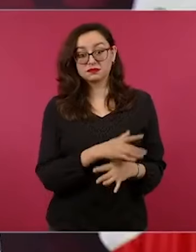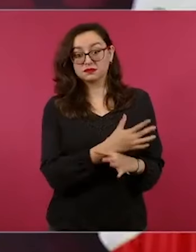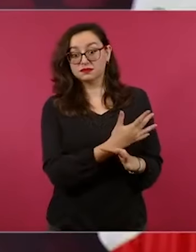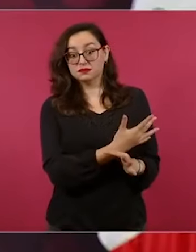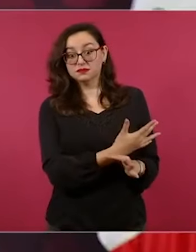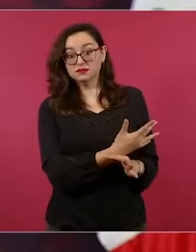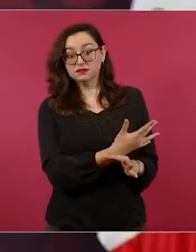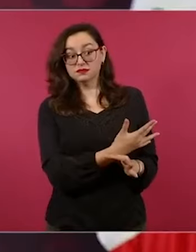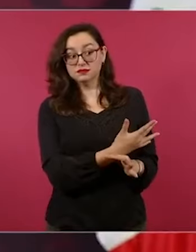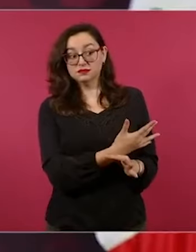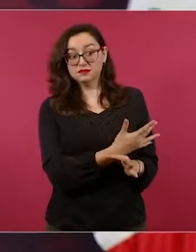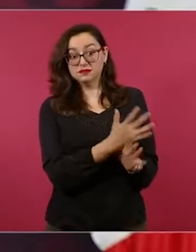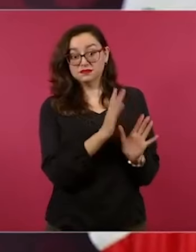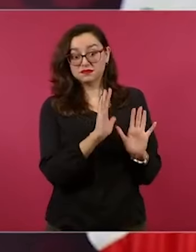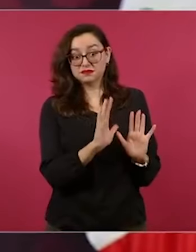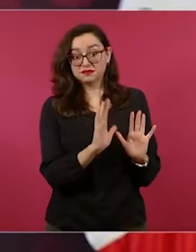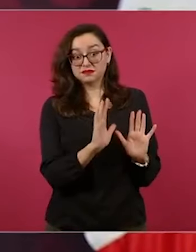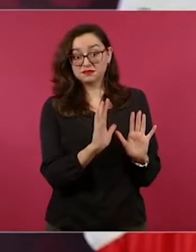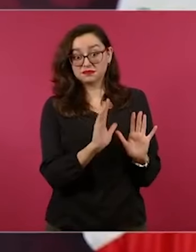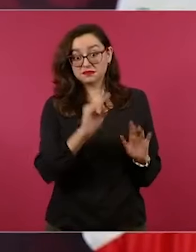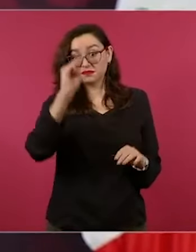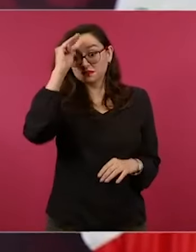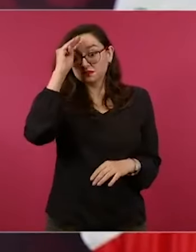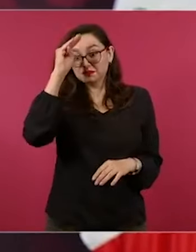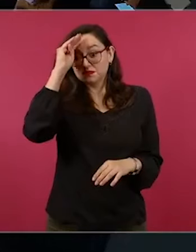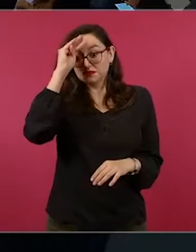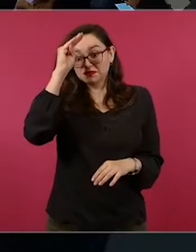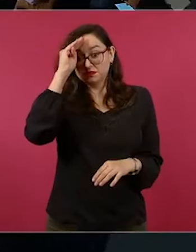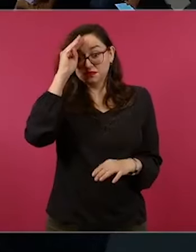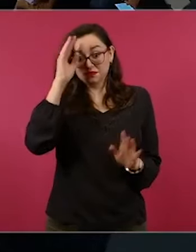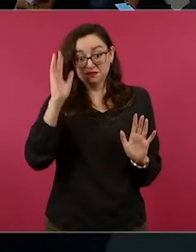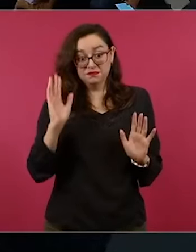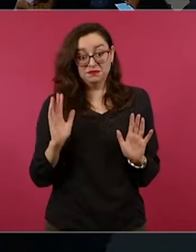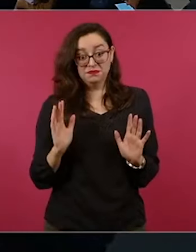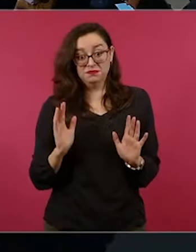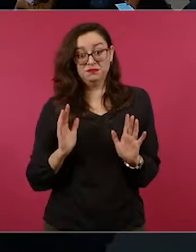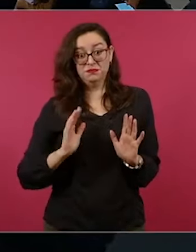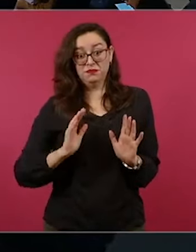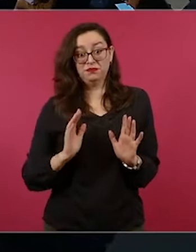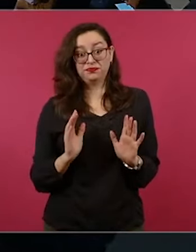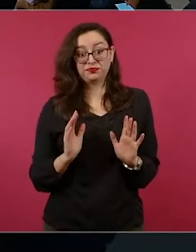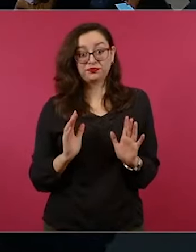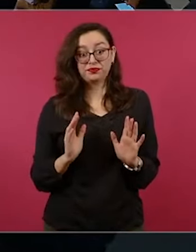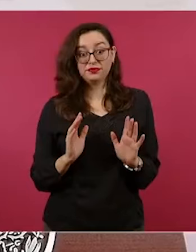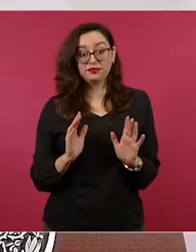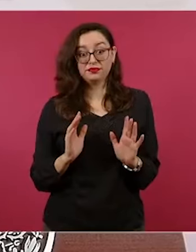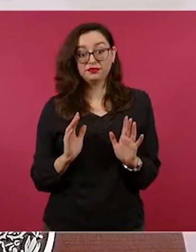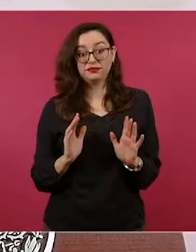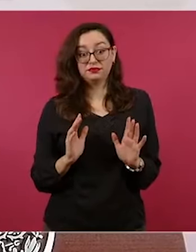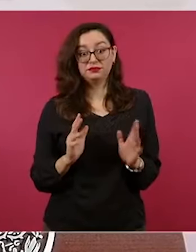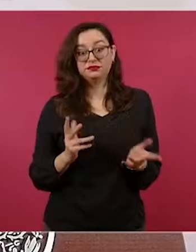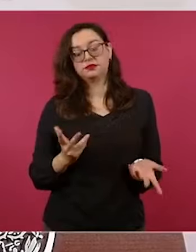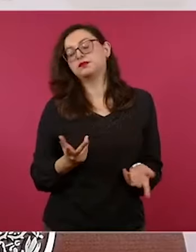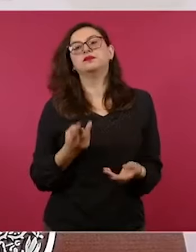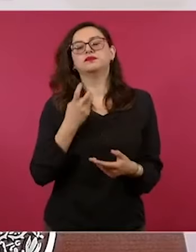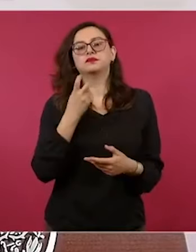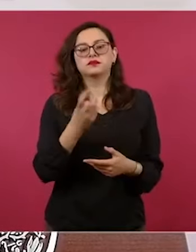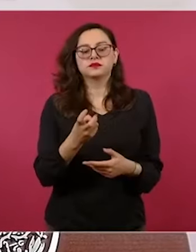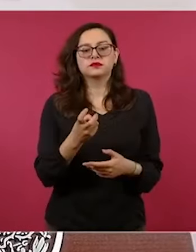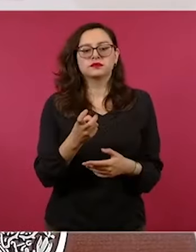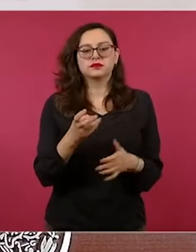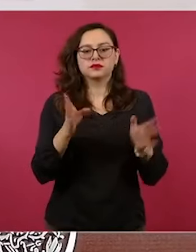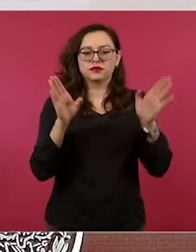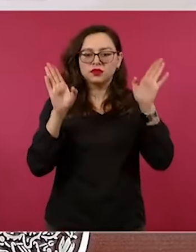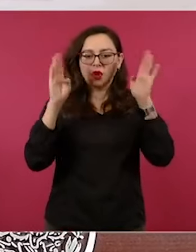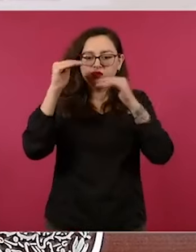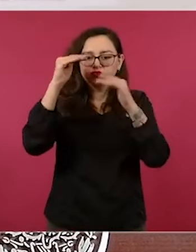Y bueno, lo que hacen los conservadores, lo que han venido